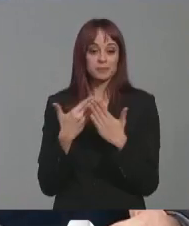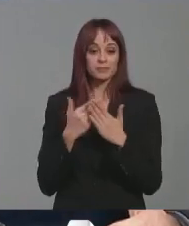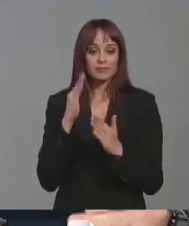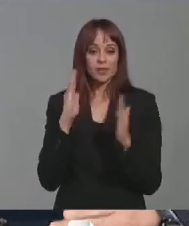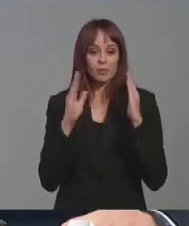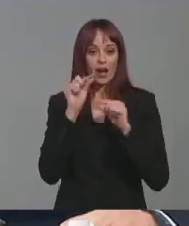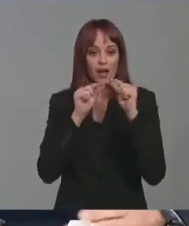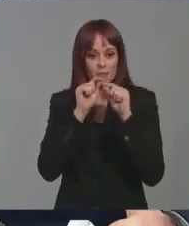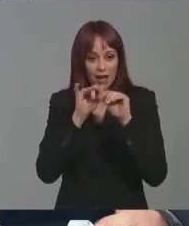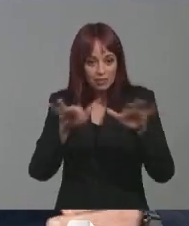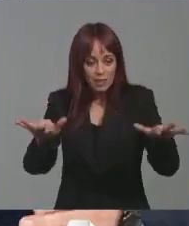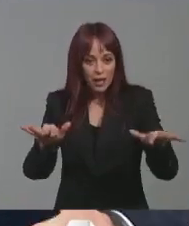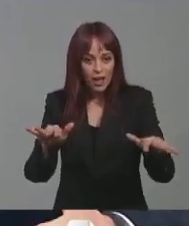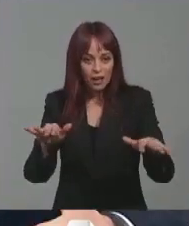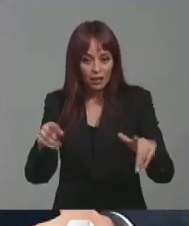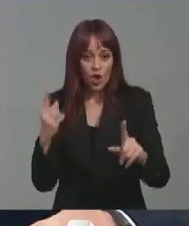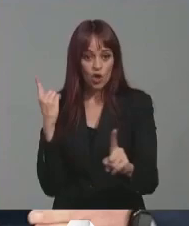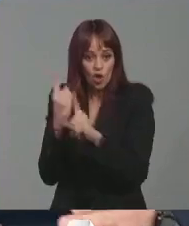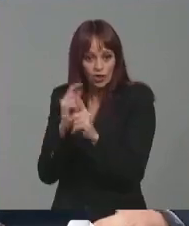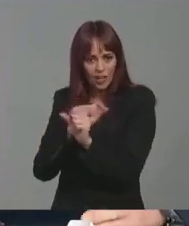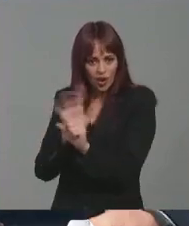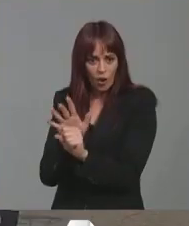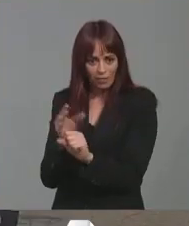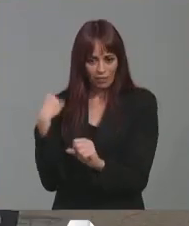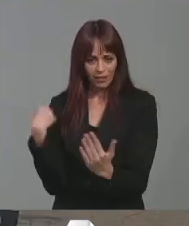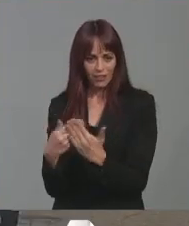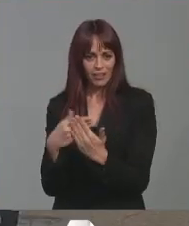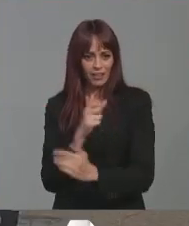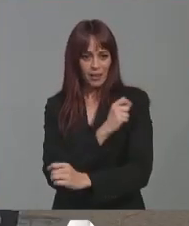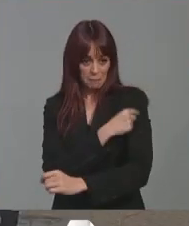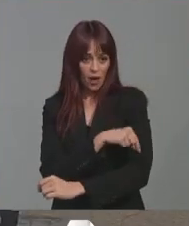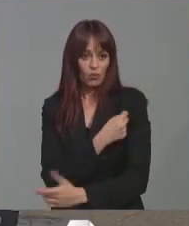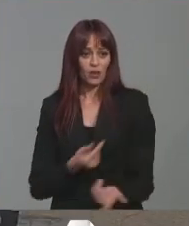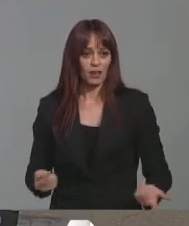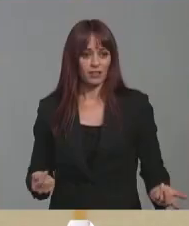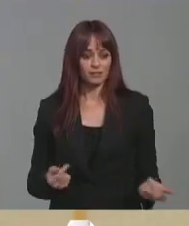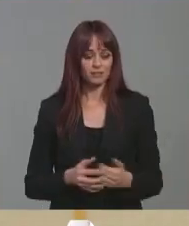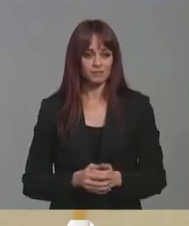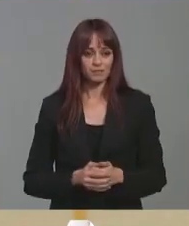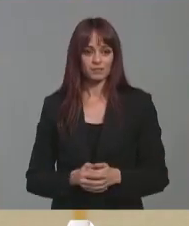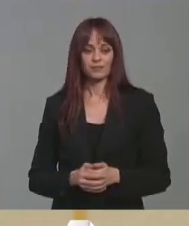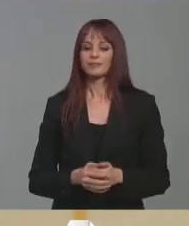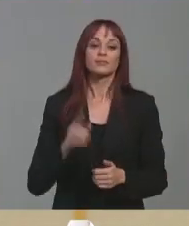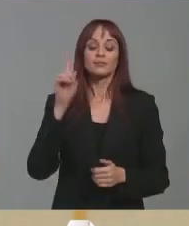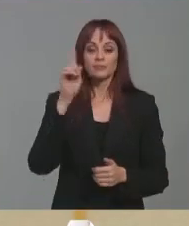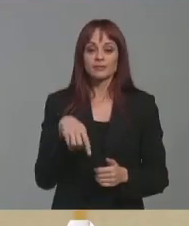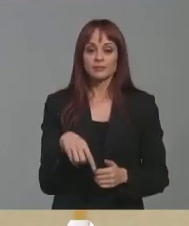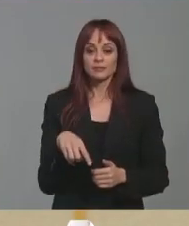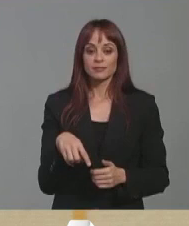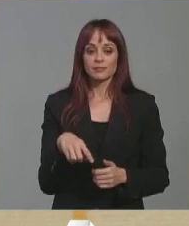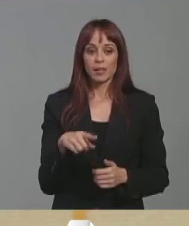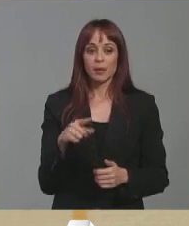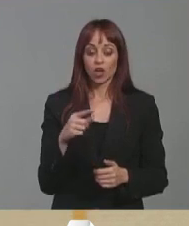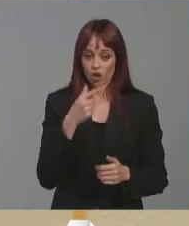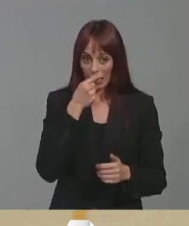pandemia lo que ha hecho frente al coronavirus, lo que ha hecho frente al COVID-19 ha sido la vacuna, también lo está haciendo frente a la